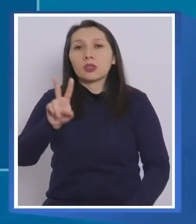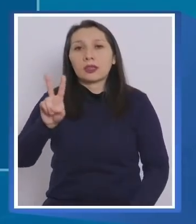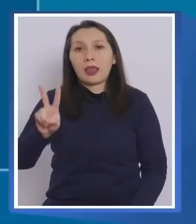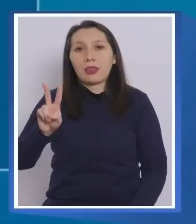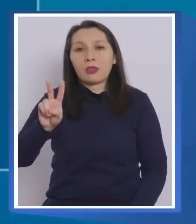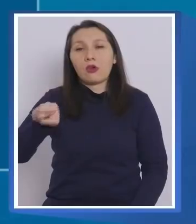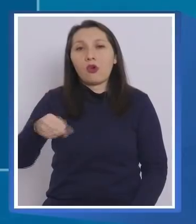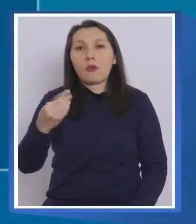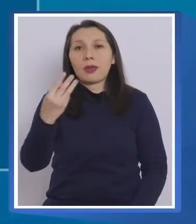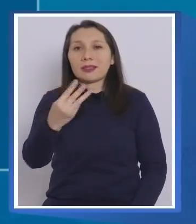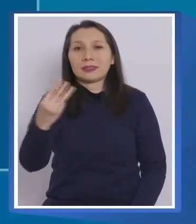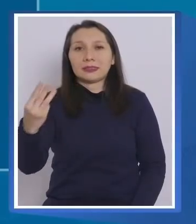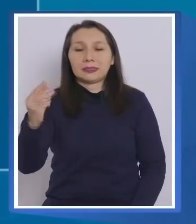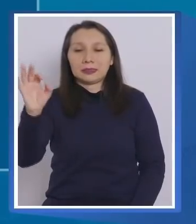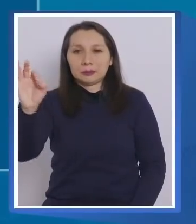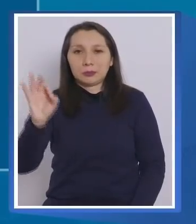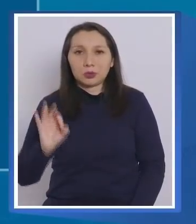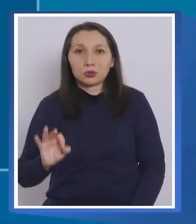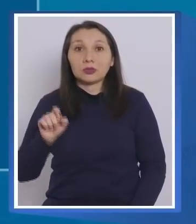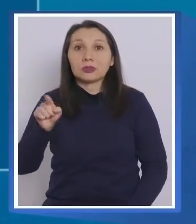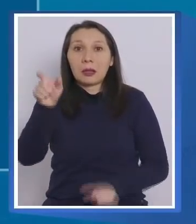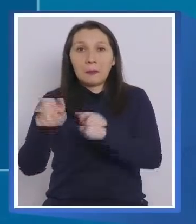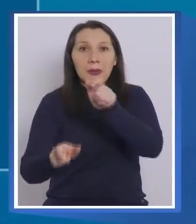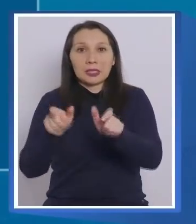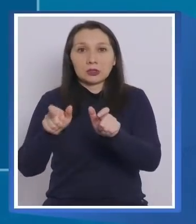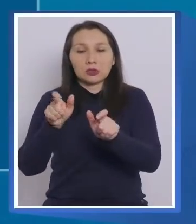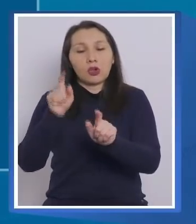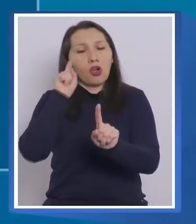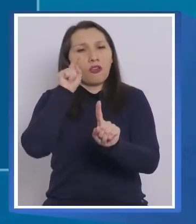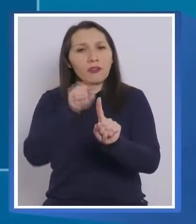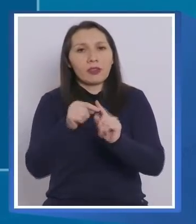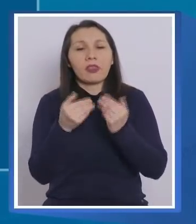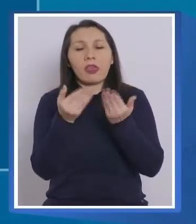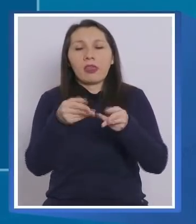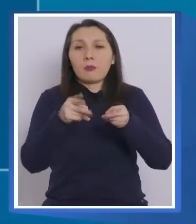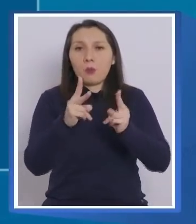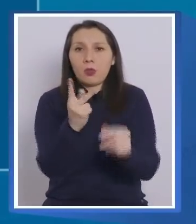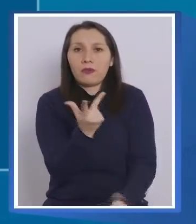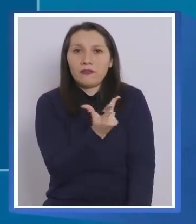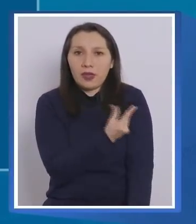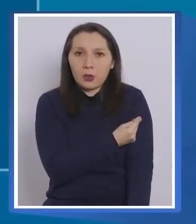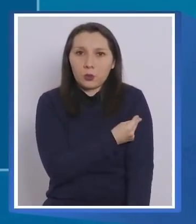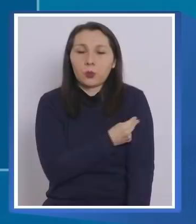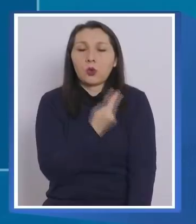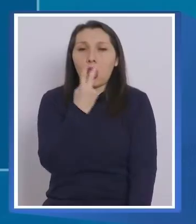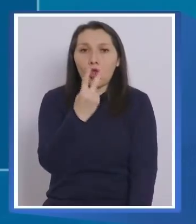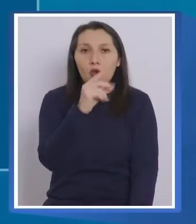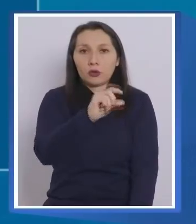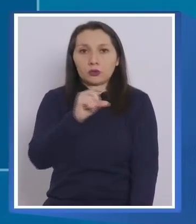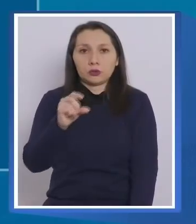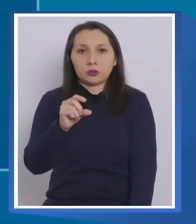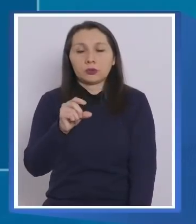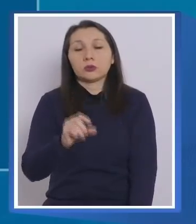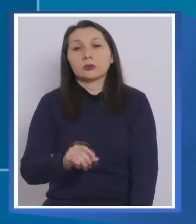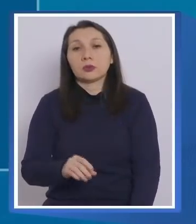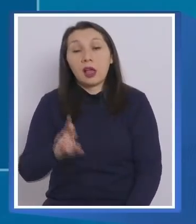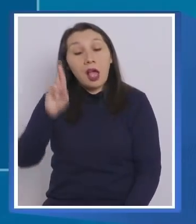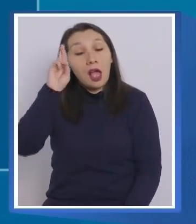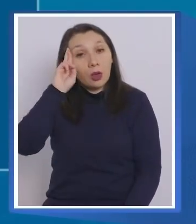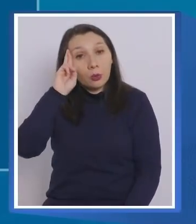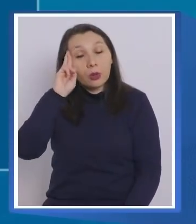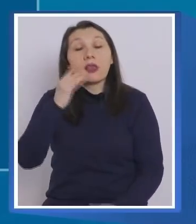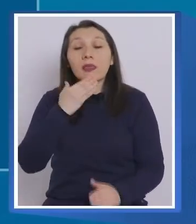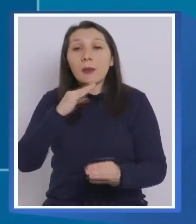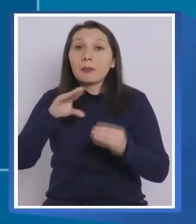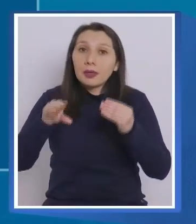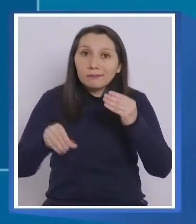,33% de la población objetivo vacunado con dos dosis. Recordar que hemos